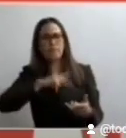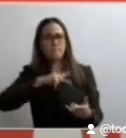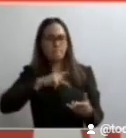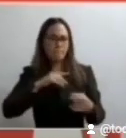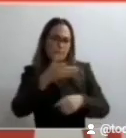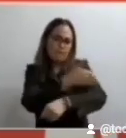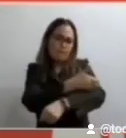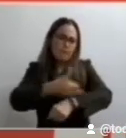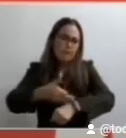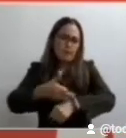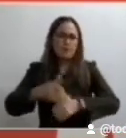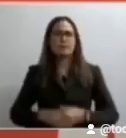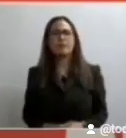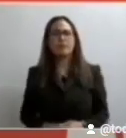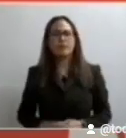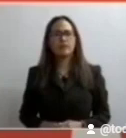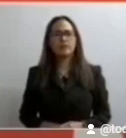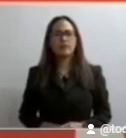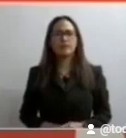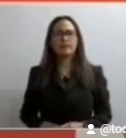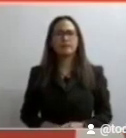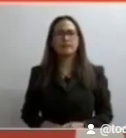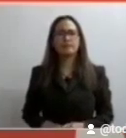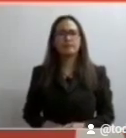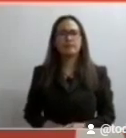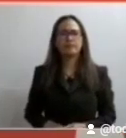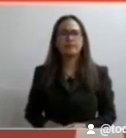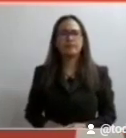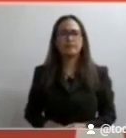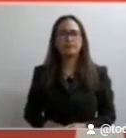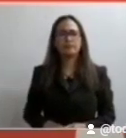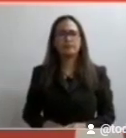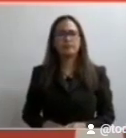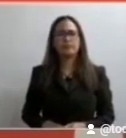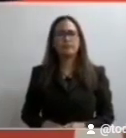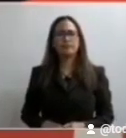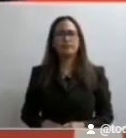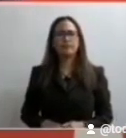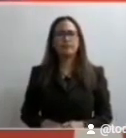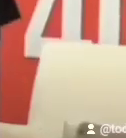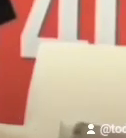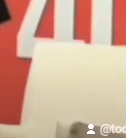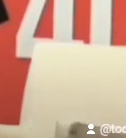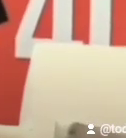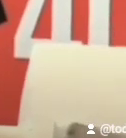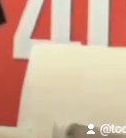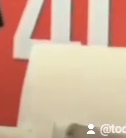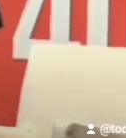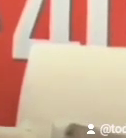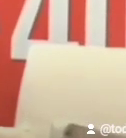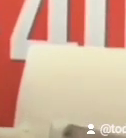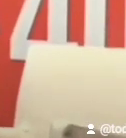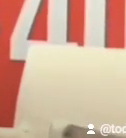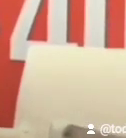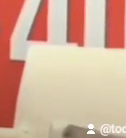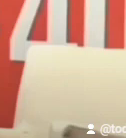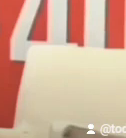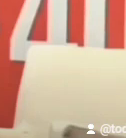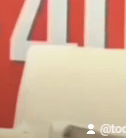Los grandes impactos que te llevan aquella chispa o aquel momento a ser lo que hoy eres.